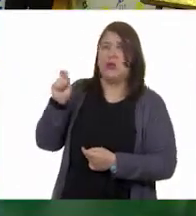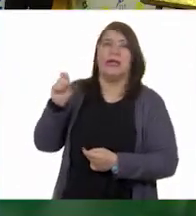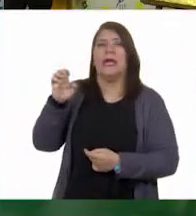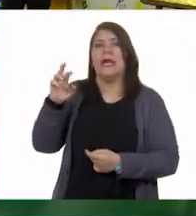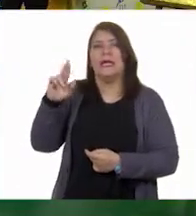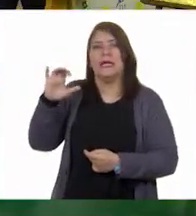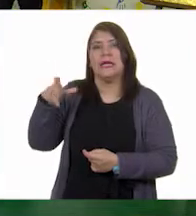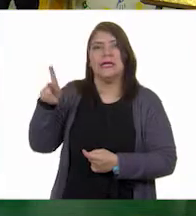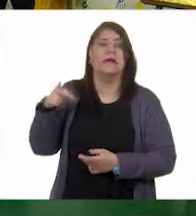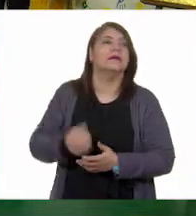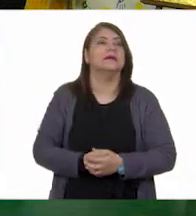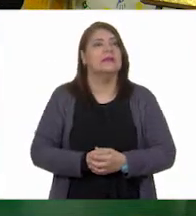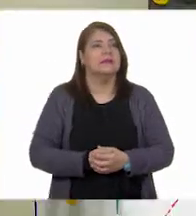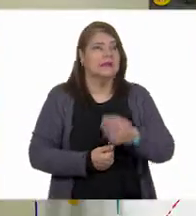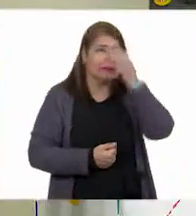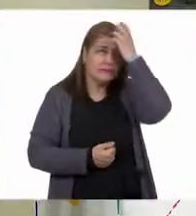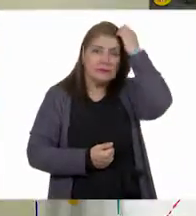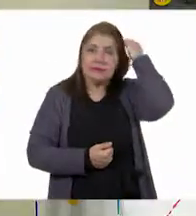Listo.